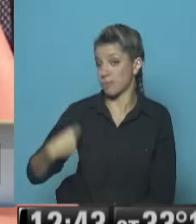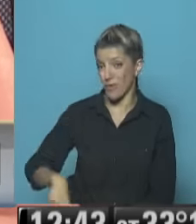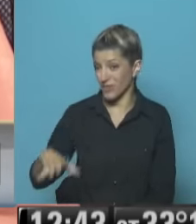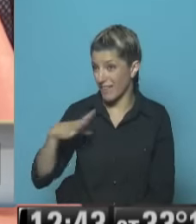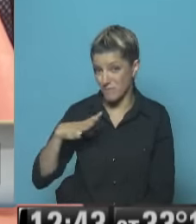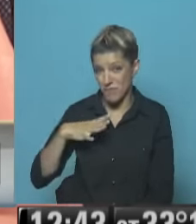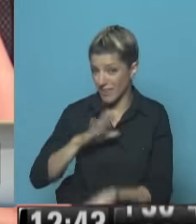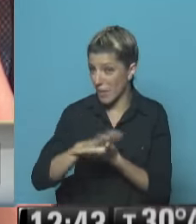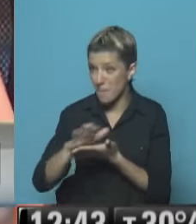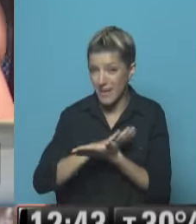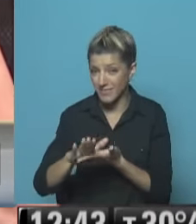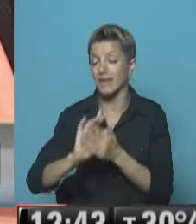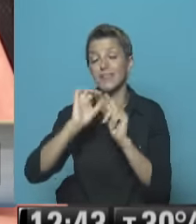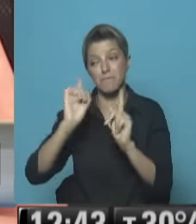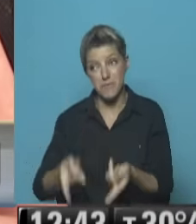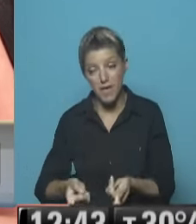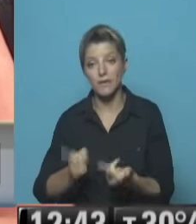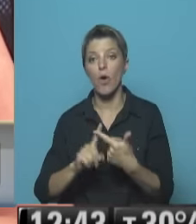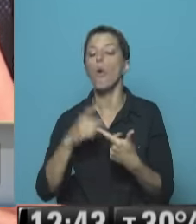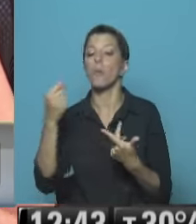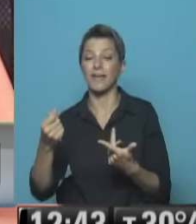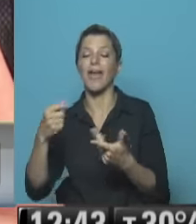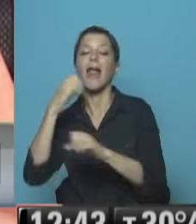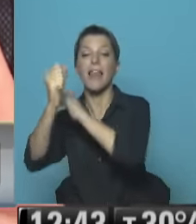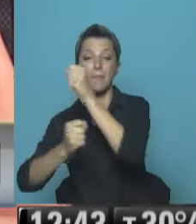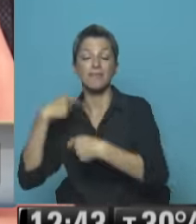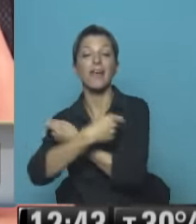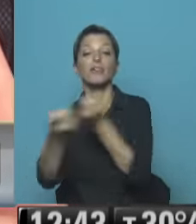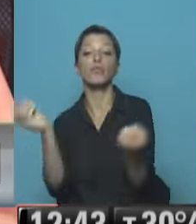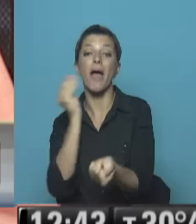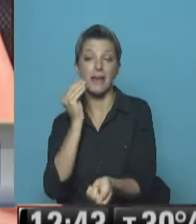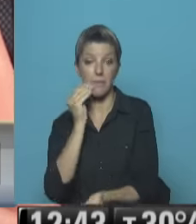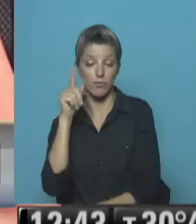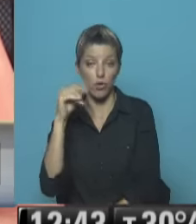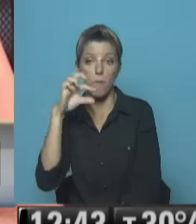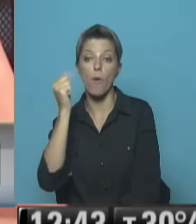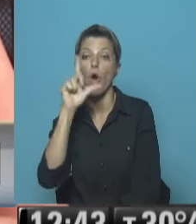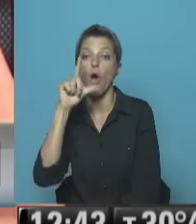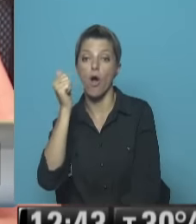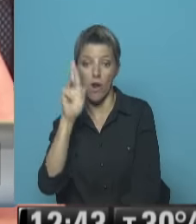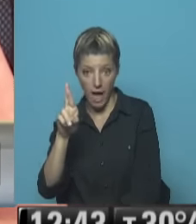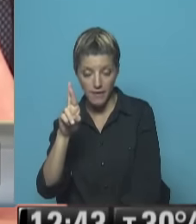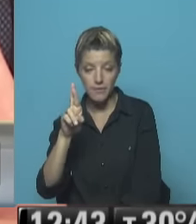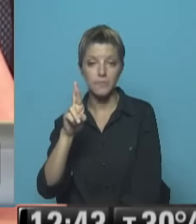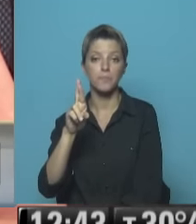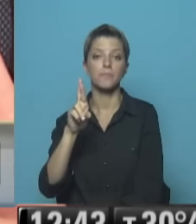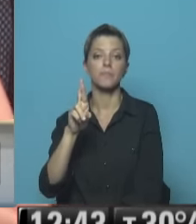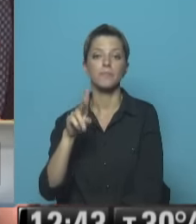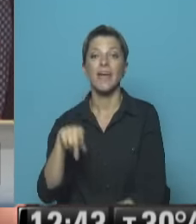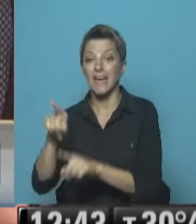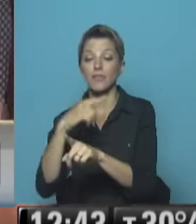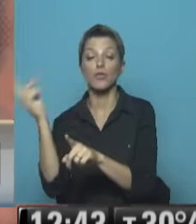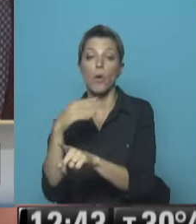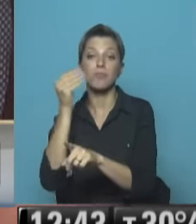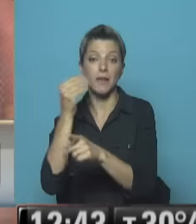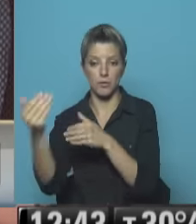boicot También porque la gran Distribuidora de alimentos Que se llama Polar Acaparaba Gran parte de los alimentos